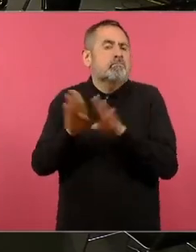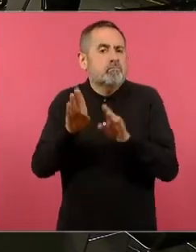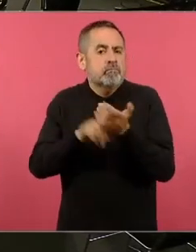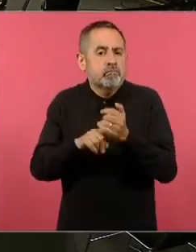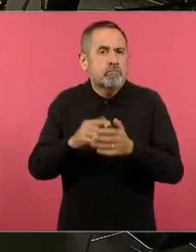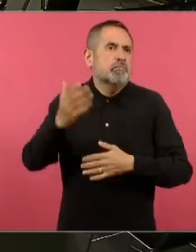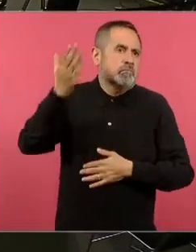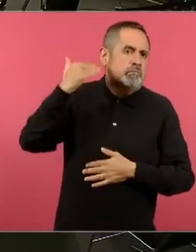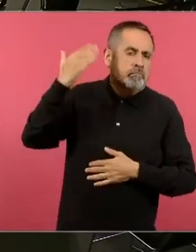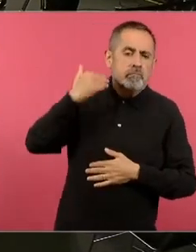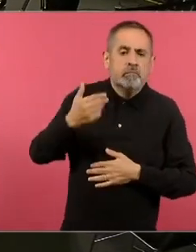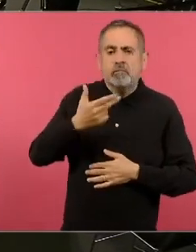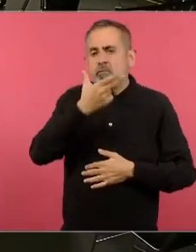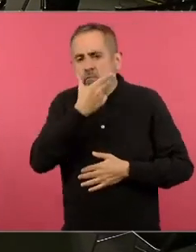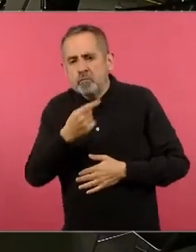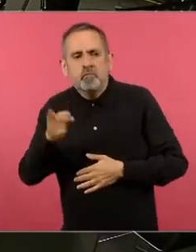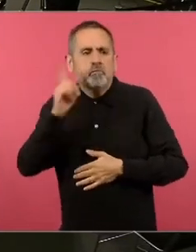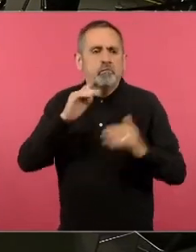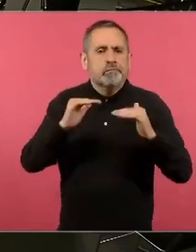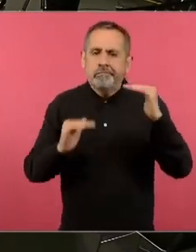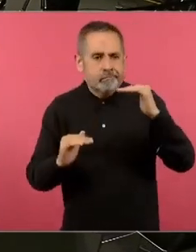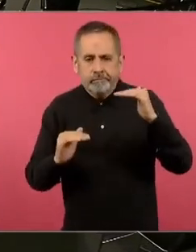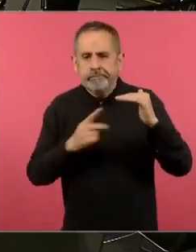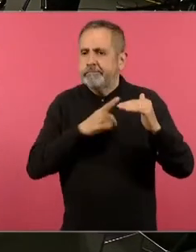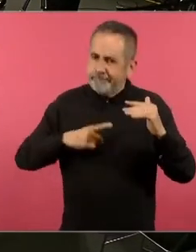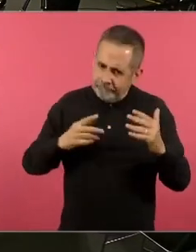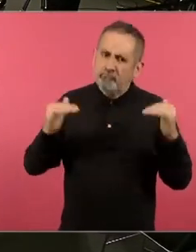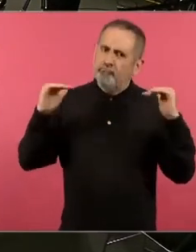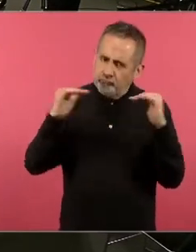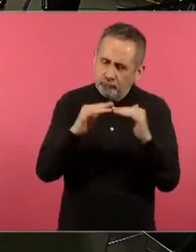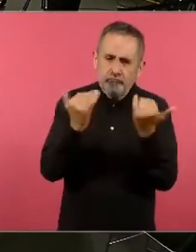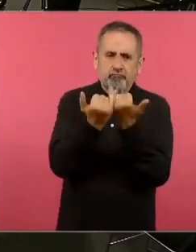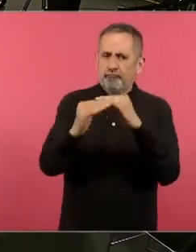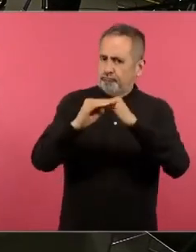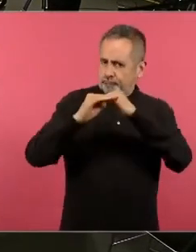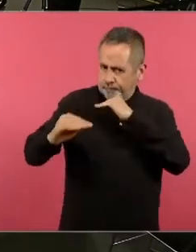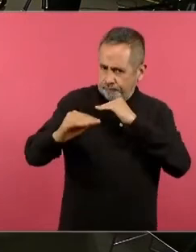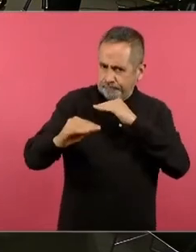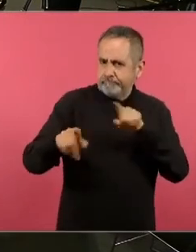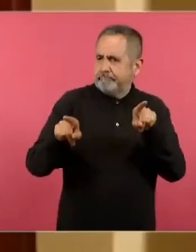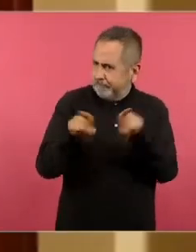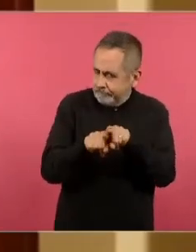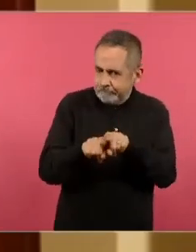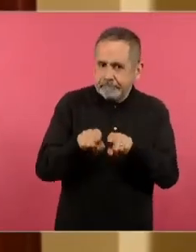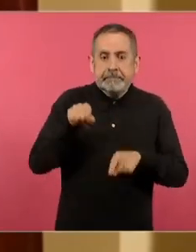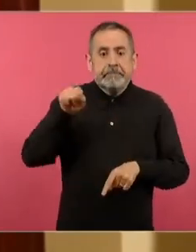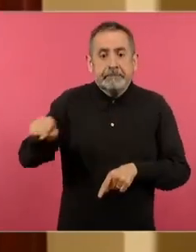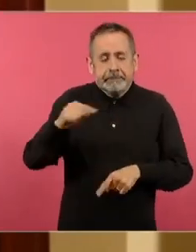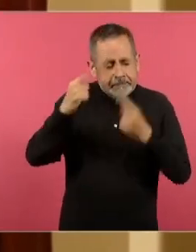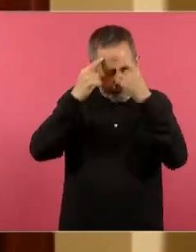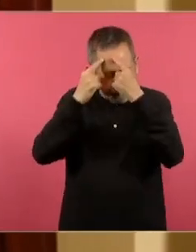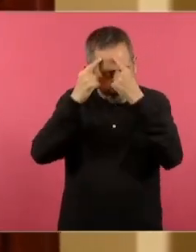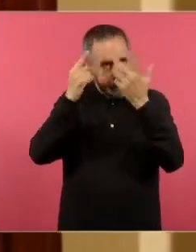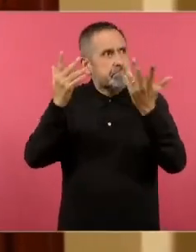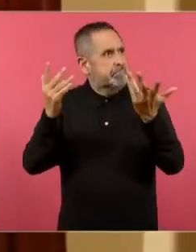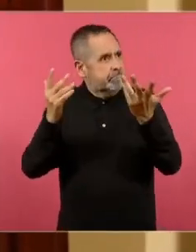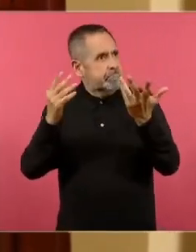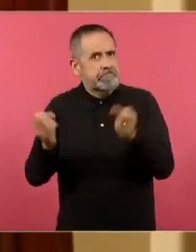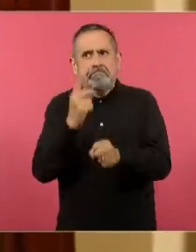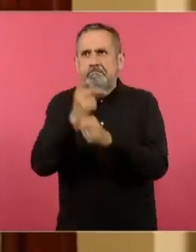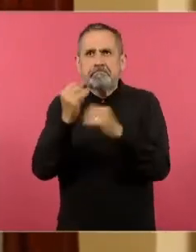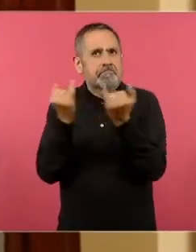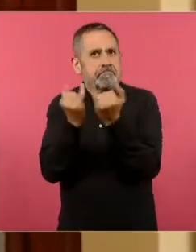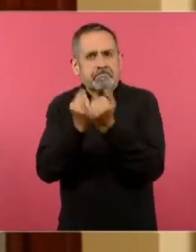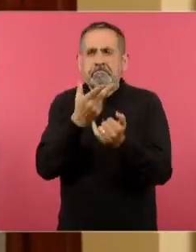las mujeres y de los hombres sea igual donde se pueda visibilizar las mismas oportunidades